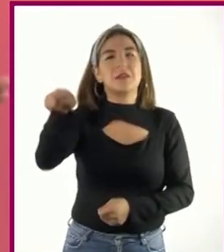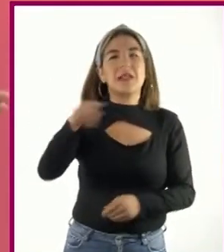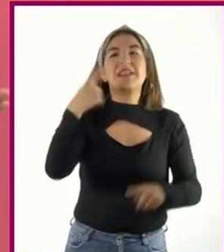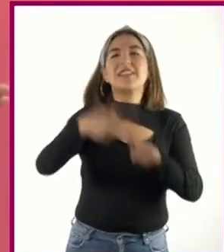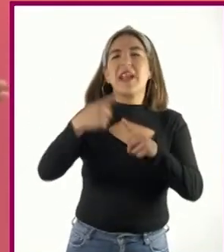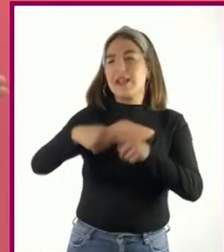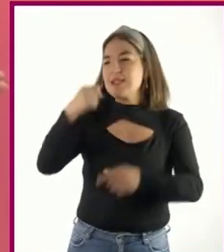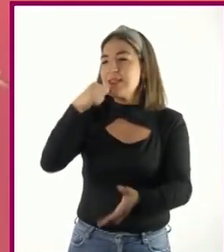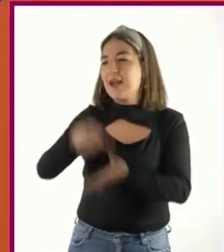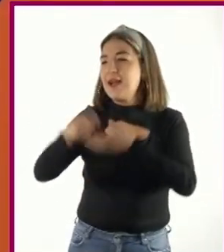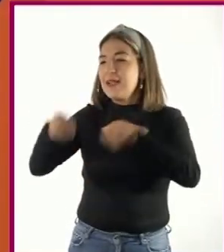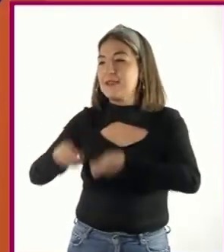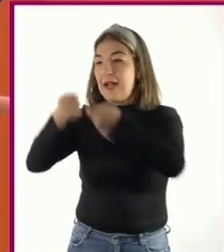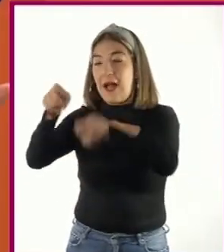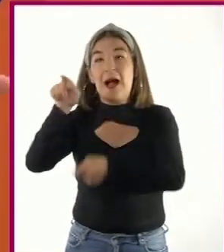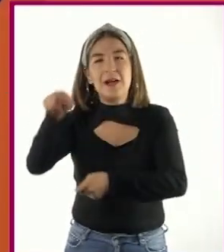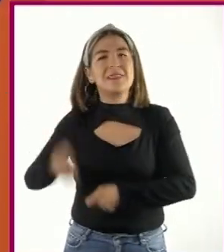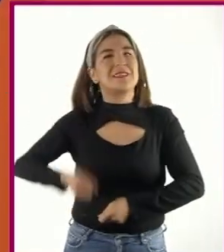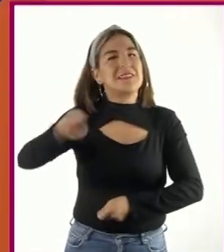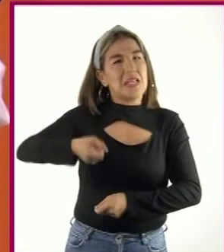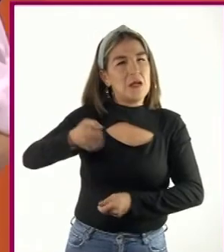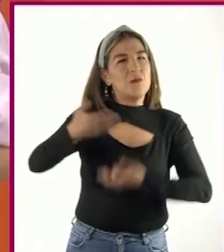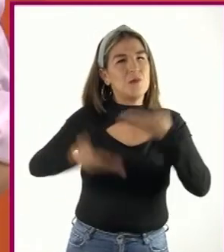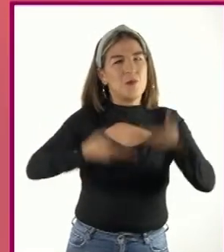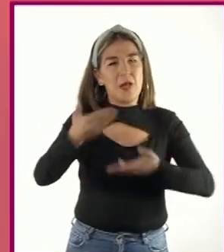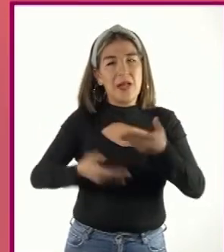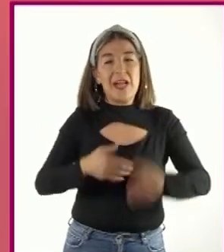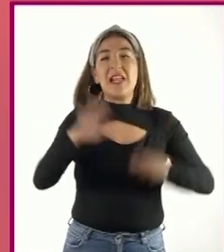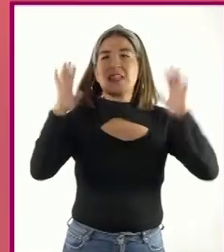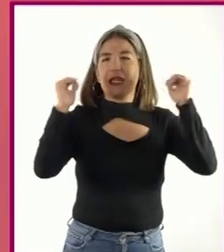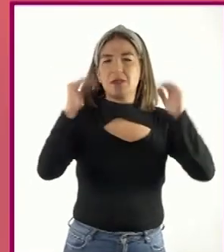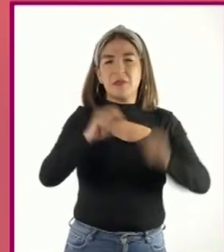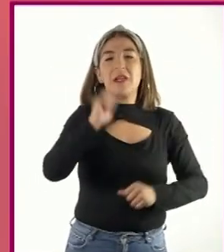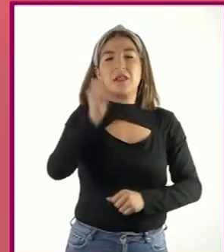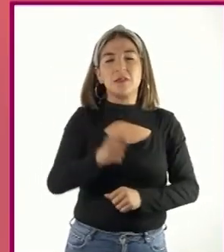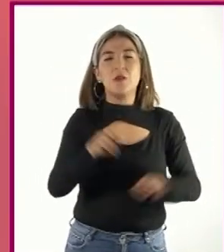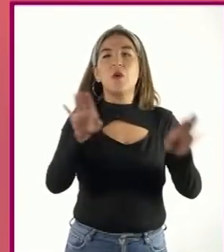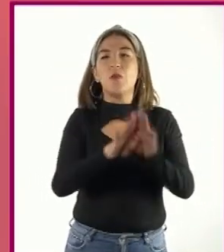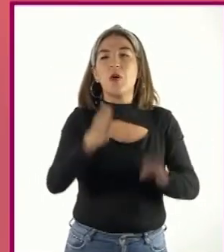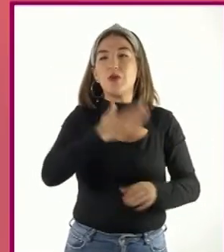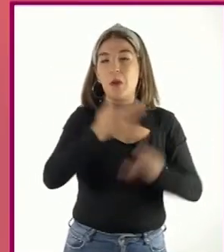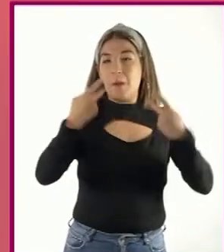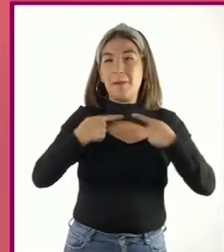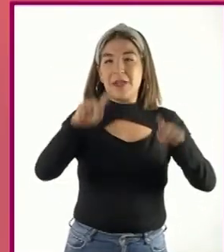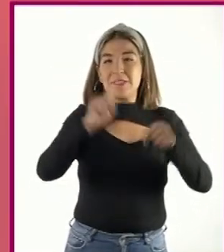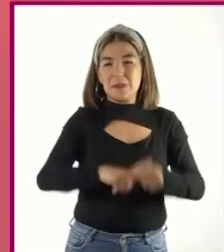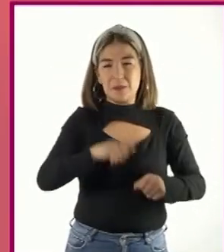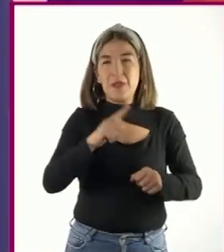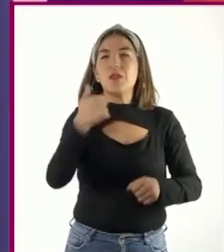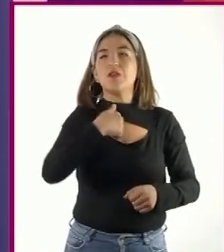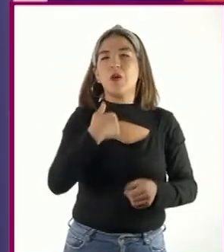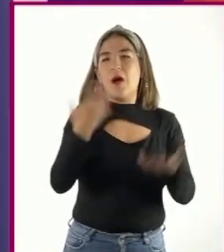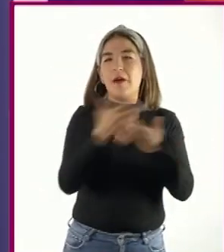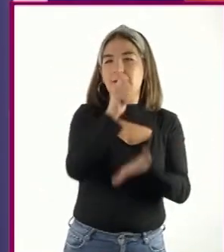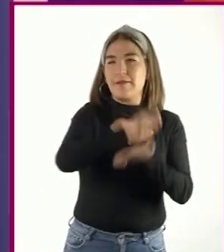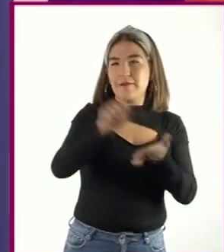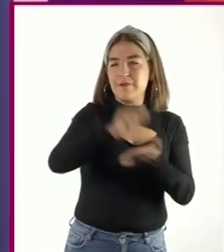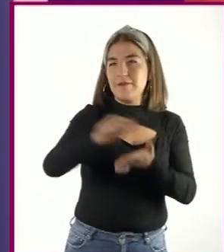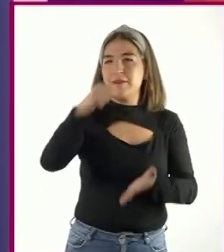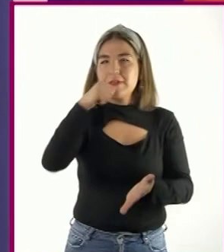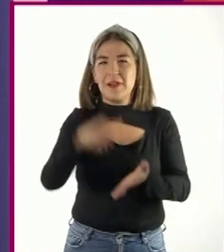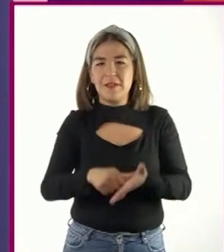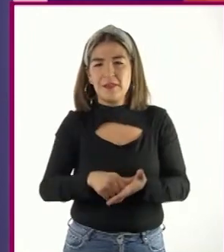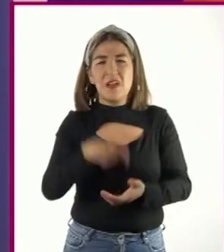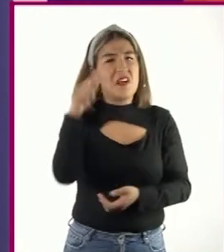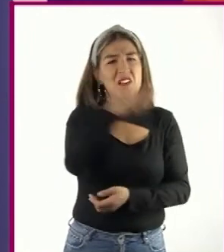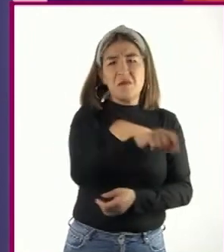a quien va dirigida la carta. En la despedida nos referimos al autor o emisor de la carta. Y siempre se